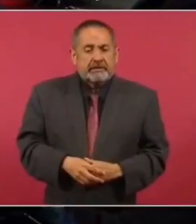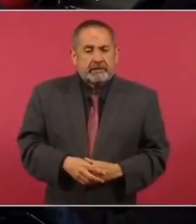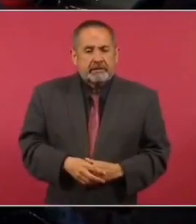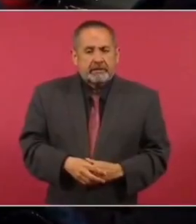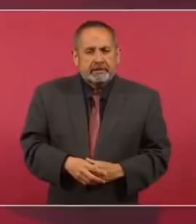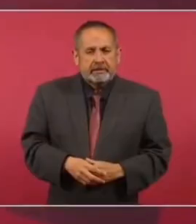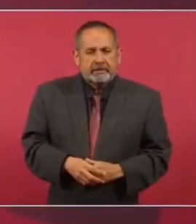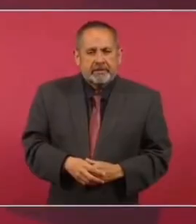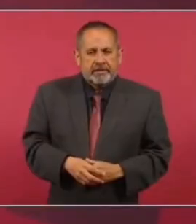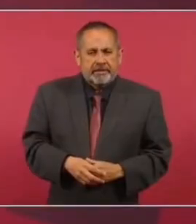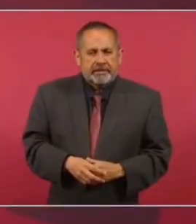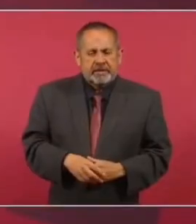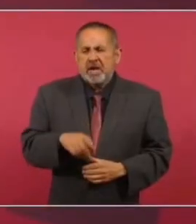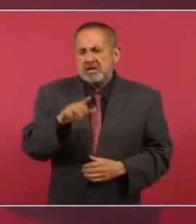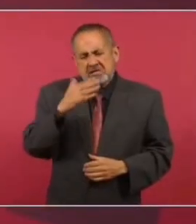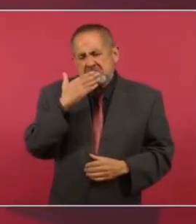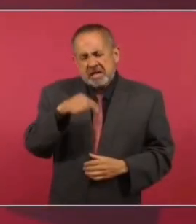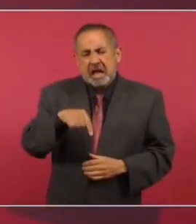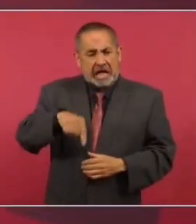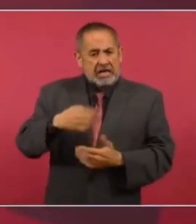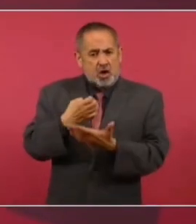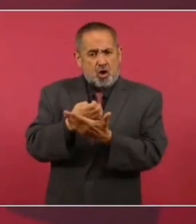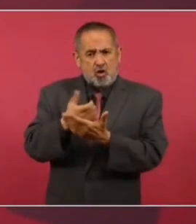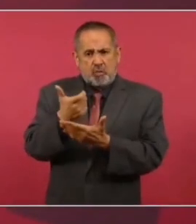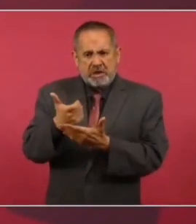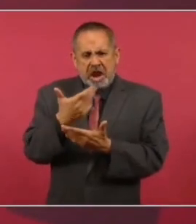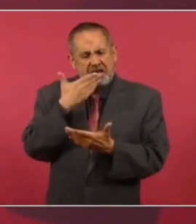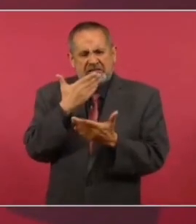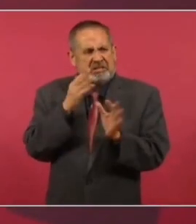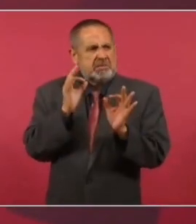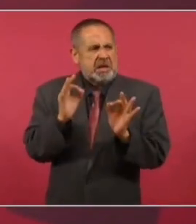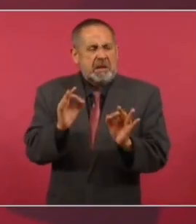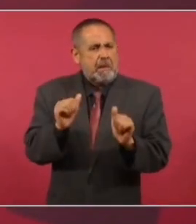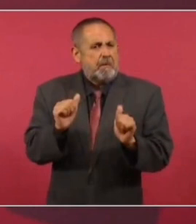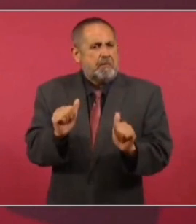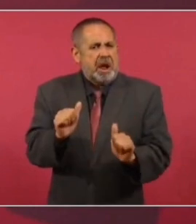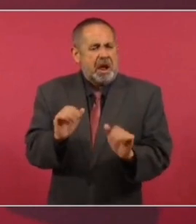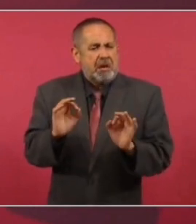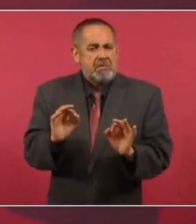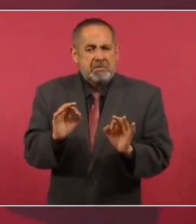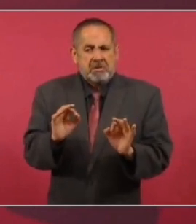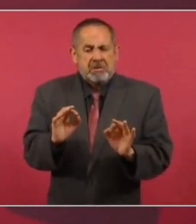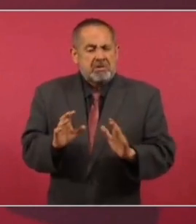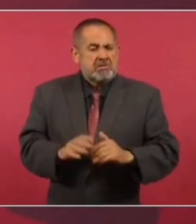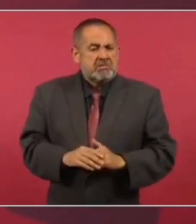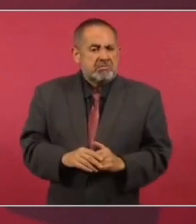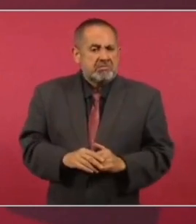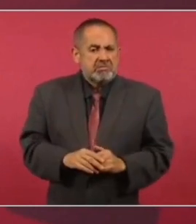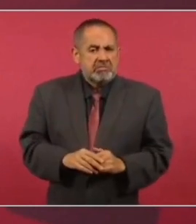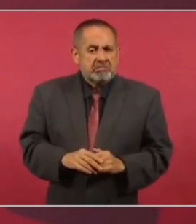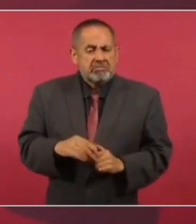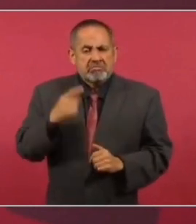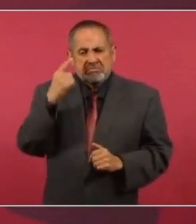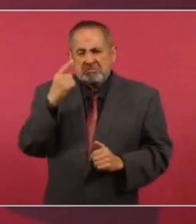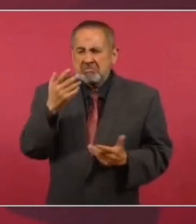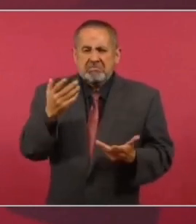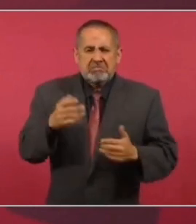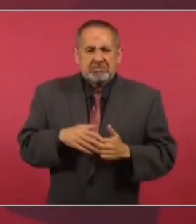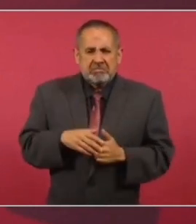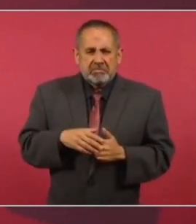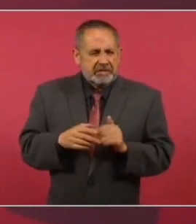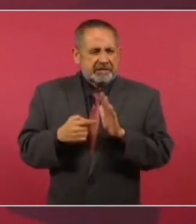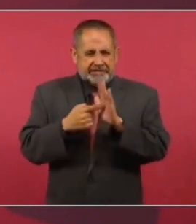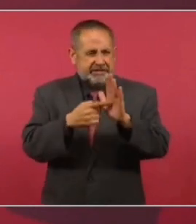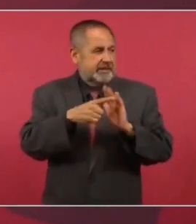Está bien la economía, está bien la economía. Y para que tengan